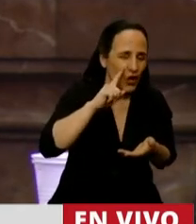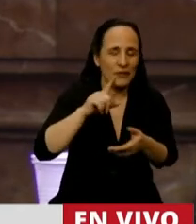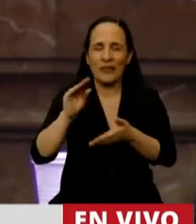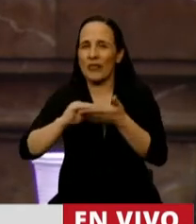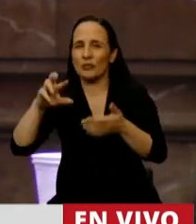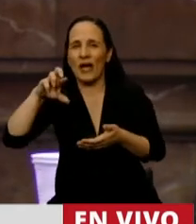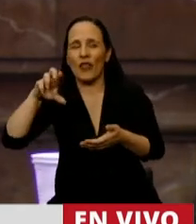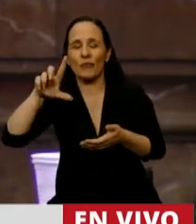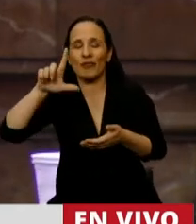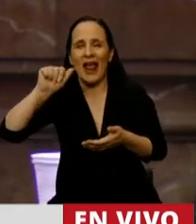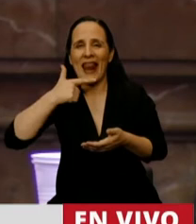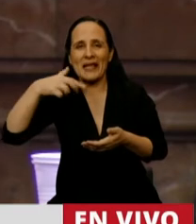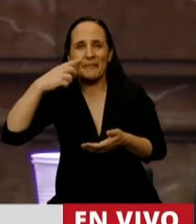Espina.